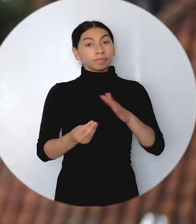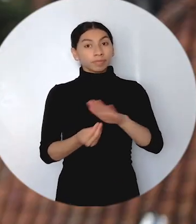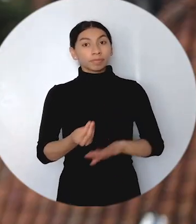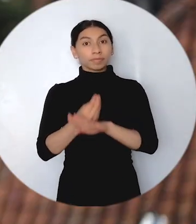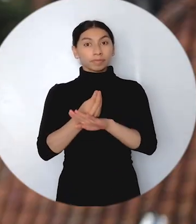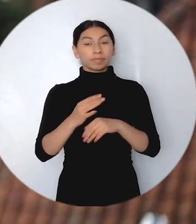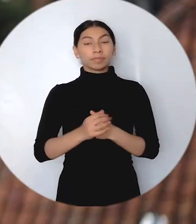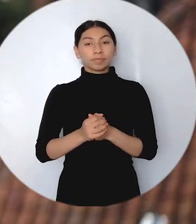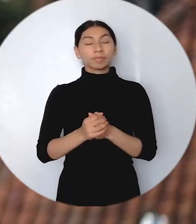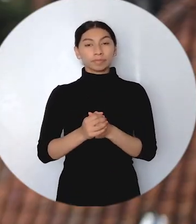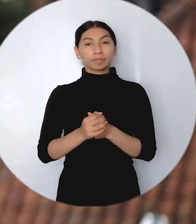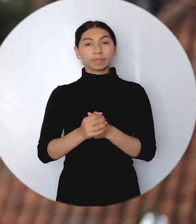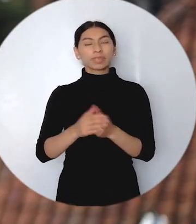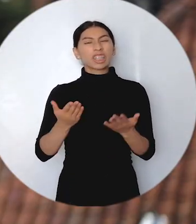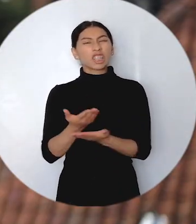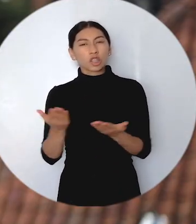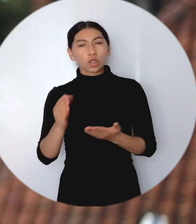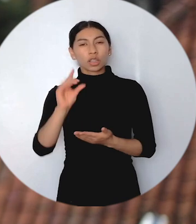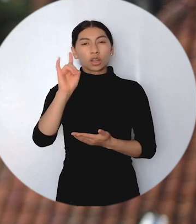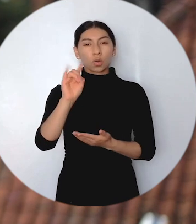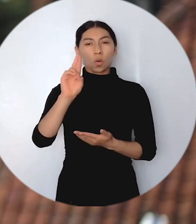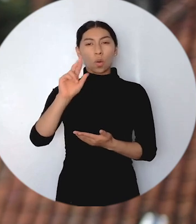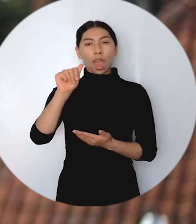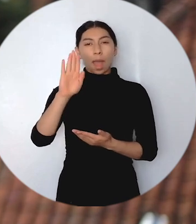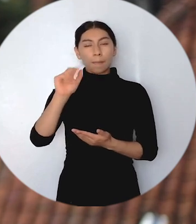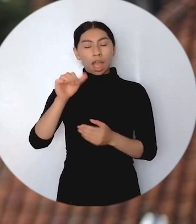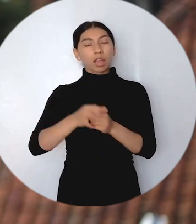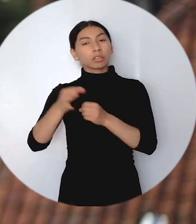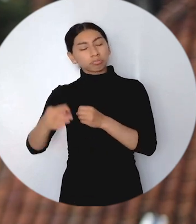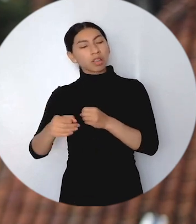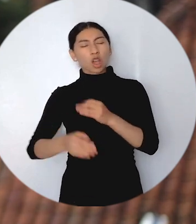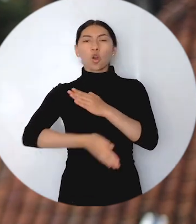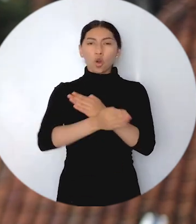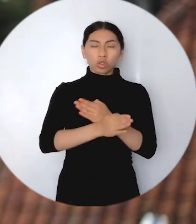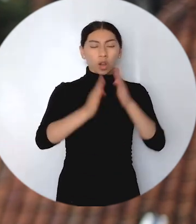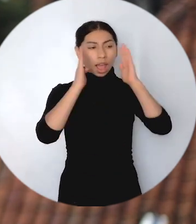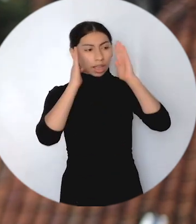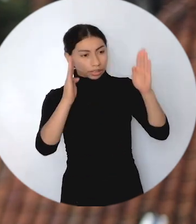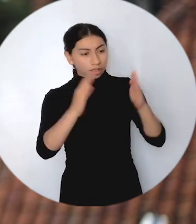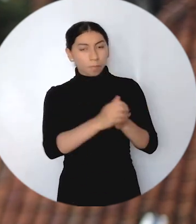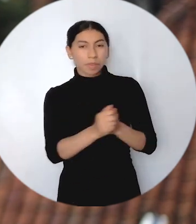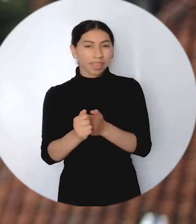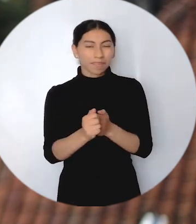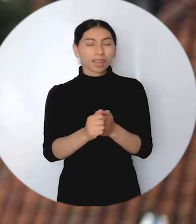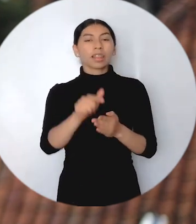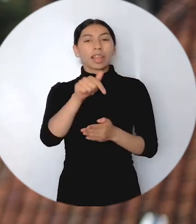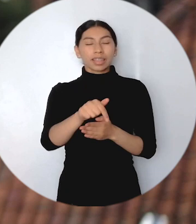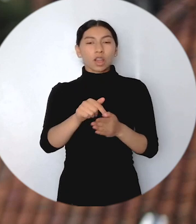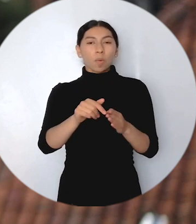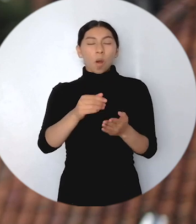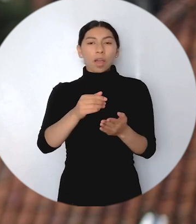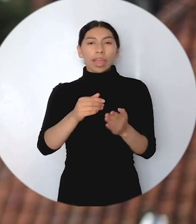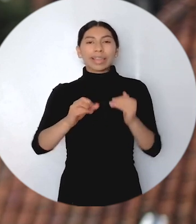La Unidad para las Víctimas en la Dirección Territorial Urabá Darien avanza en el acompañamiento y asistencia técnica a los municipios y a las personerías con el objetivo